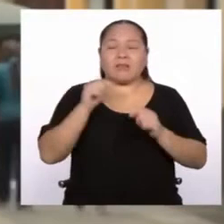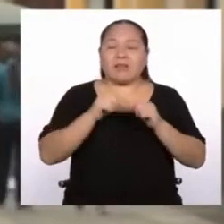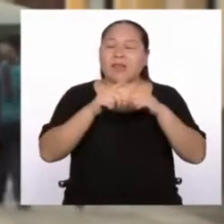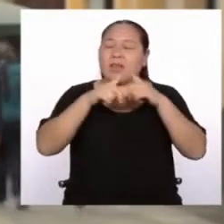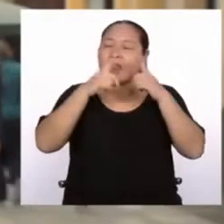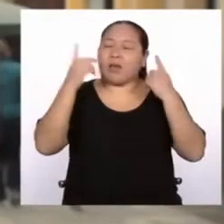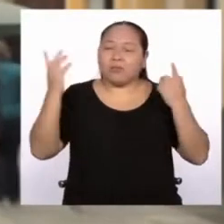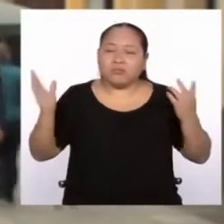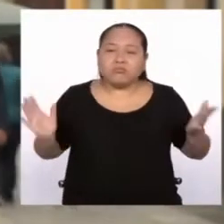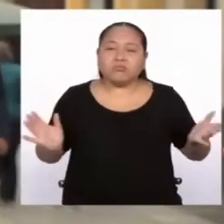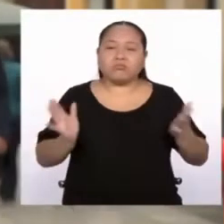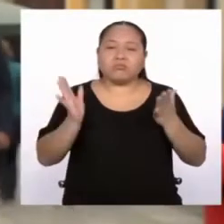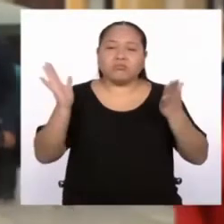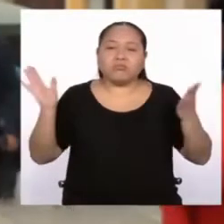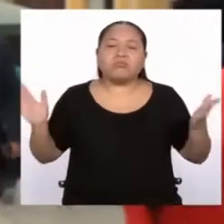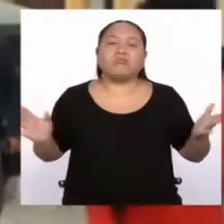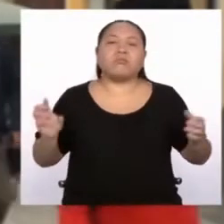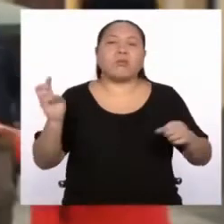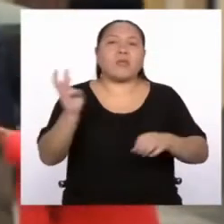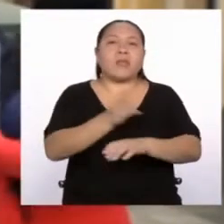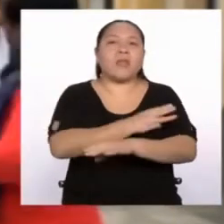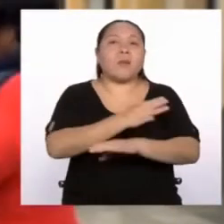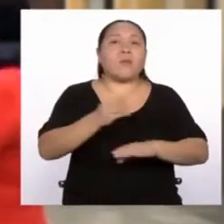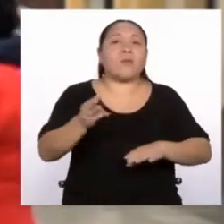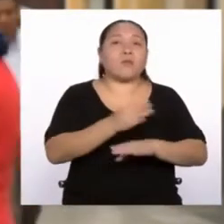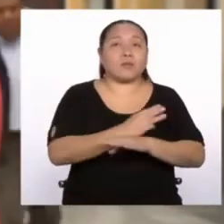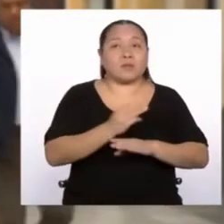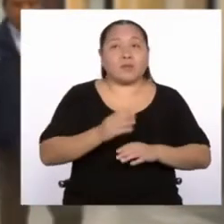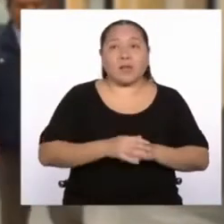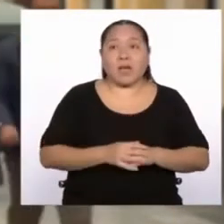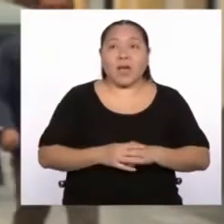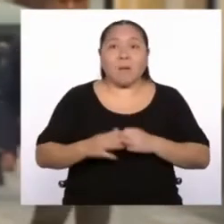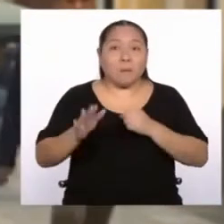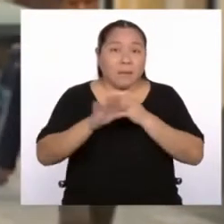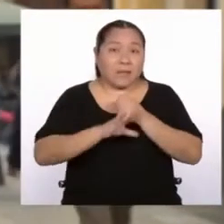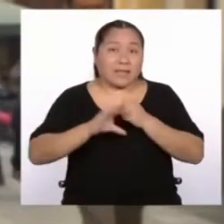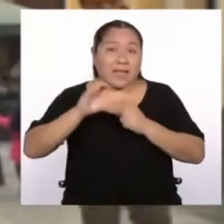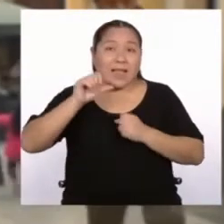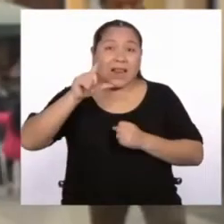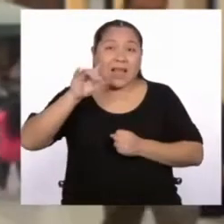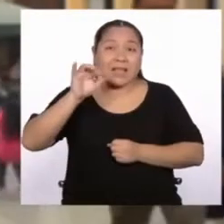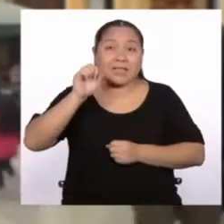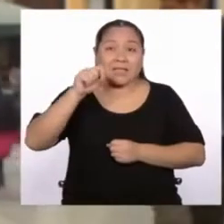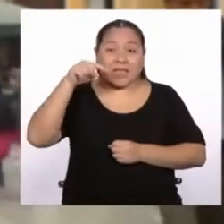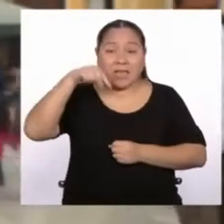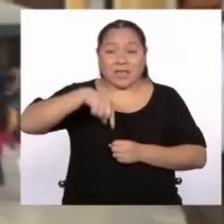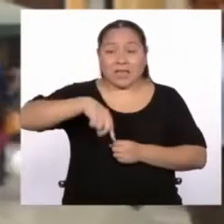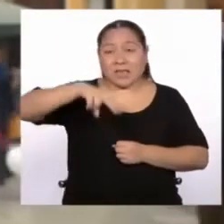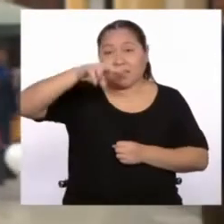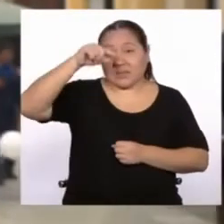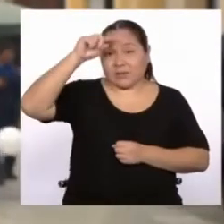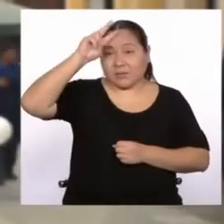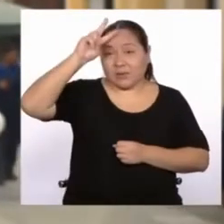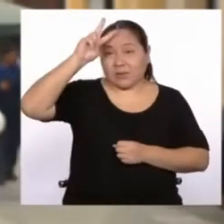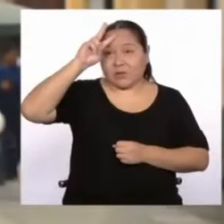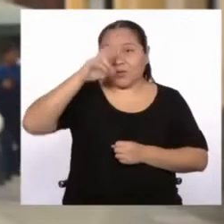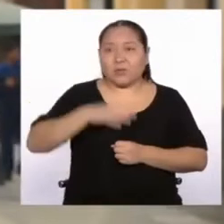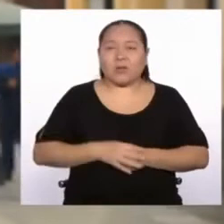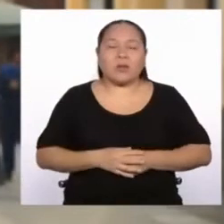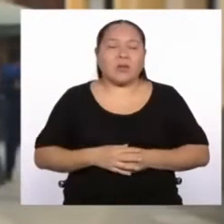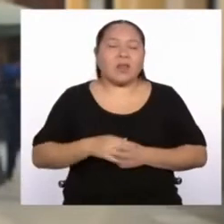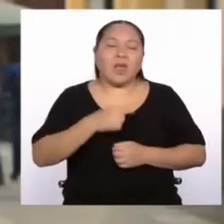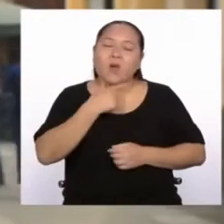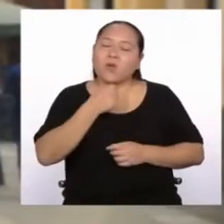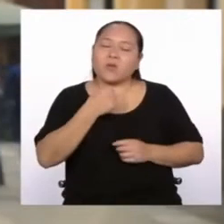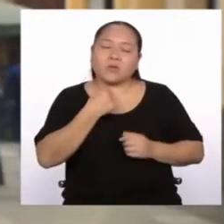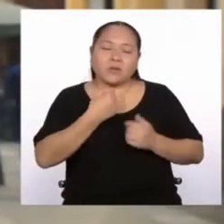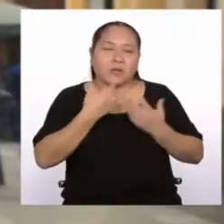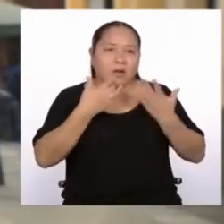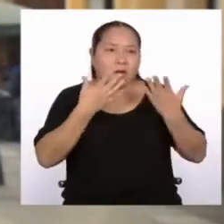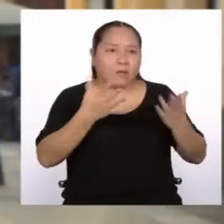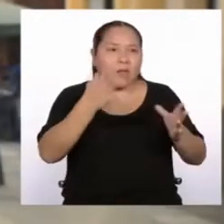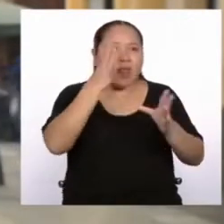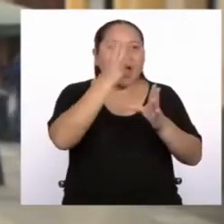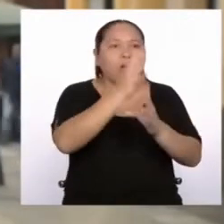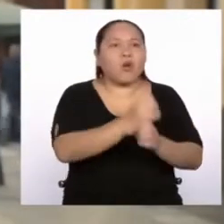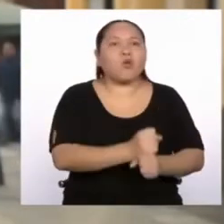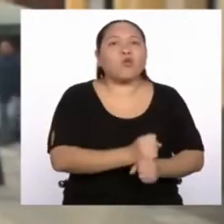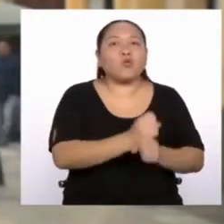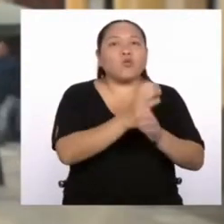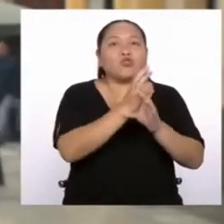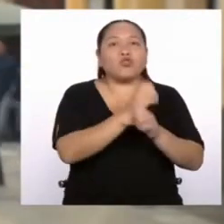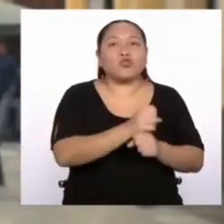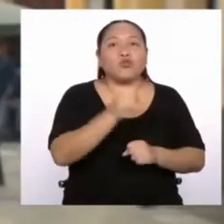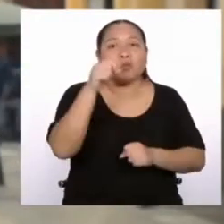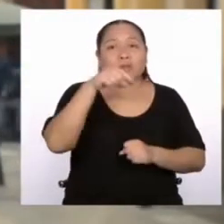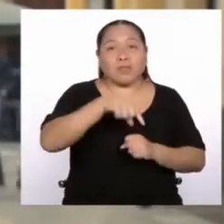promotor de la música clásica en nuestro país, y además admirador de nuestra tradición cultural. Él